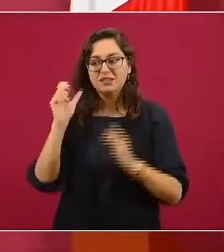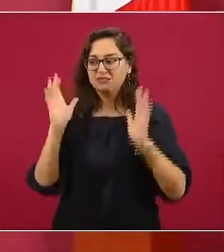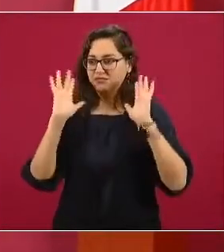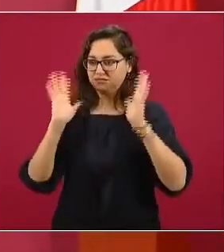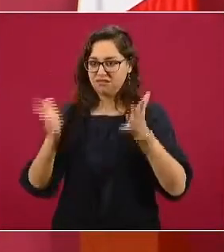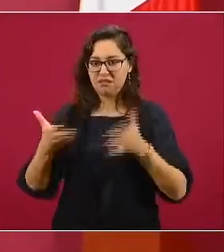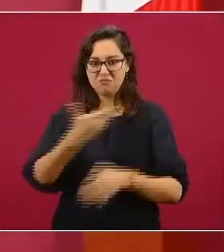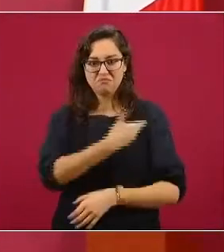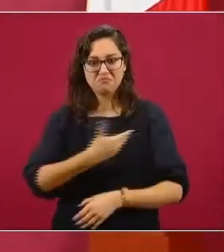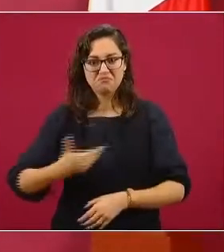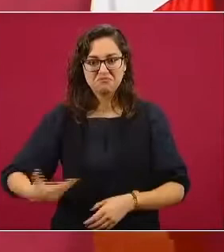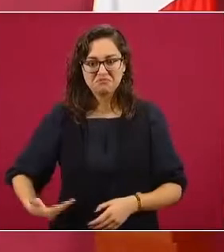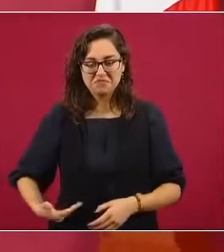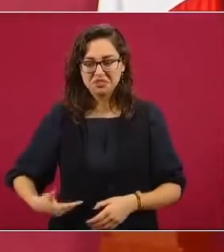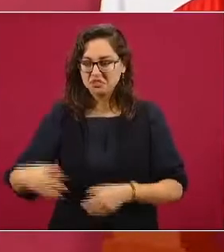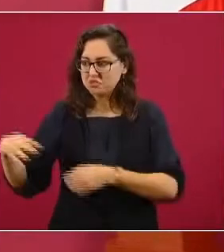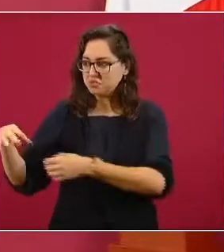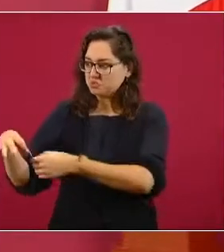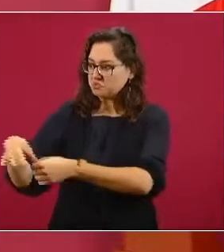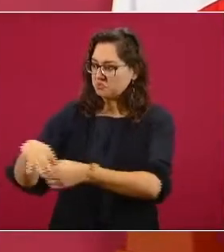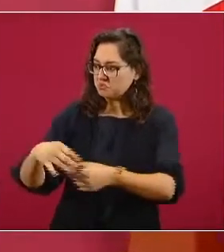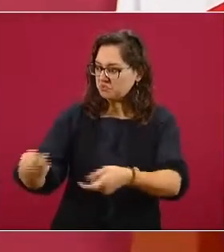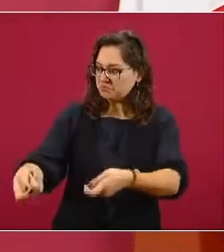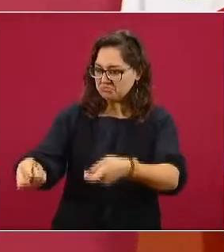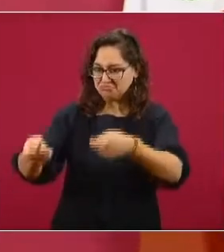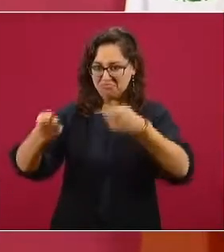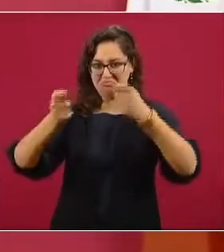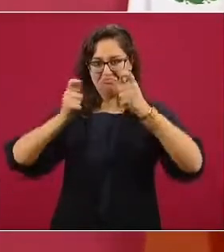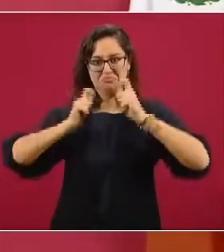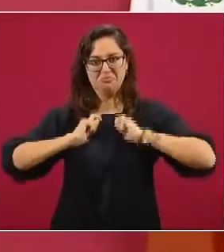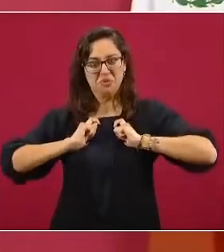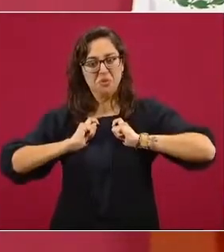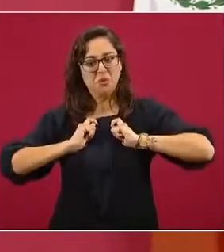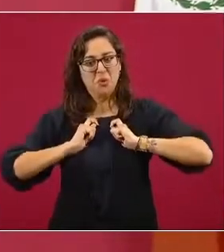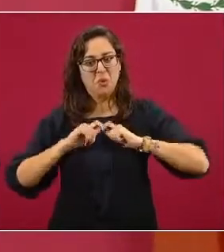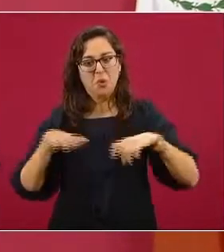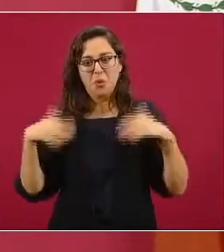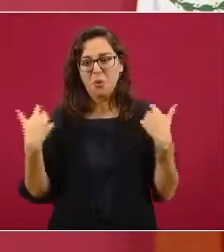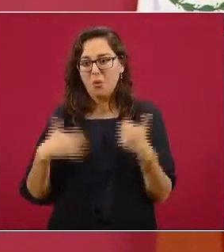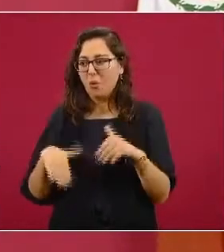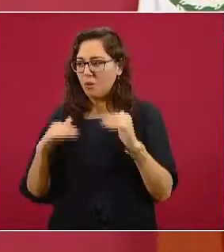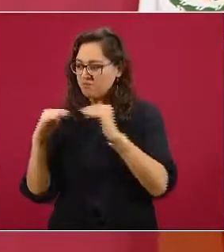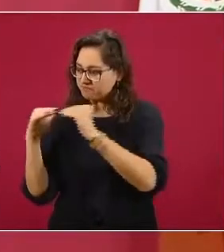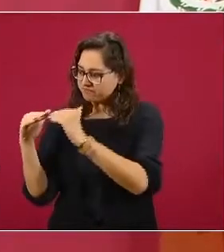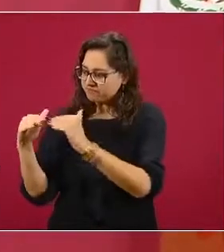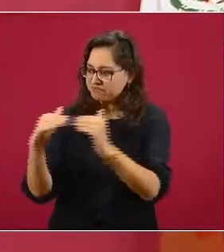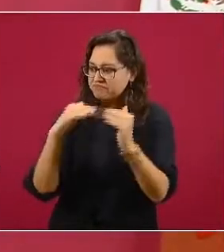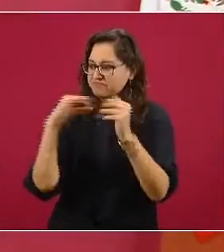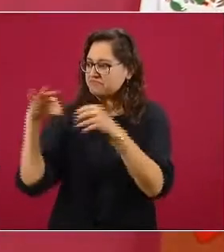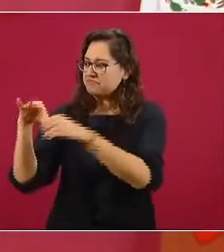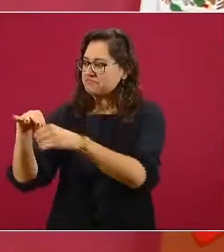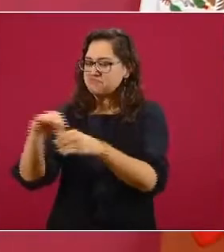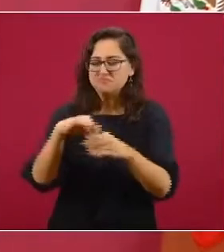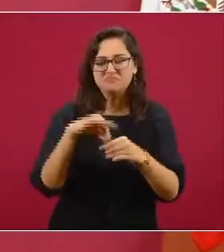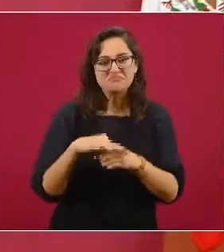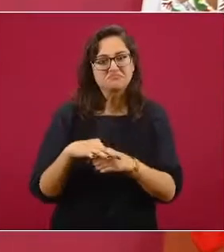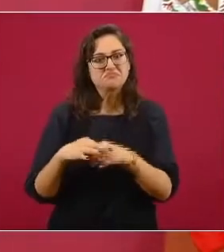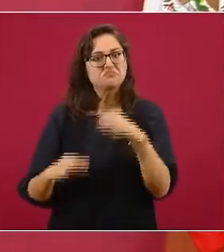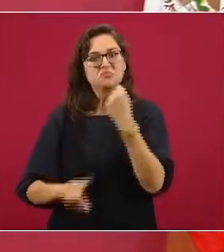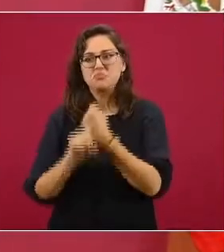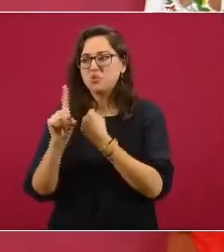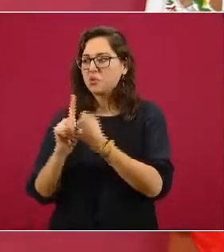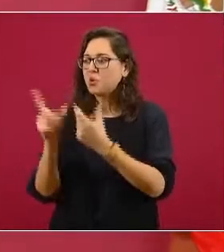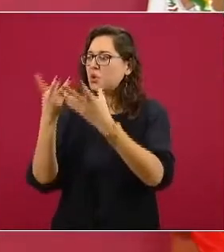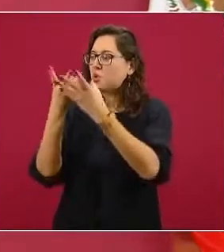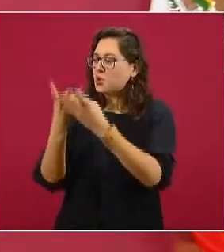toma posición del cargo luego de una elección democrática y resuelven sus